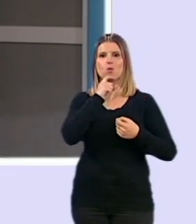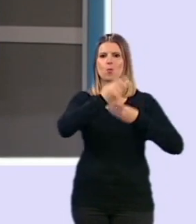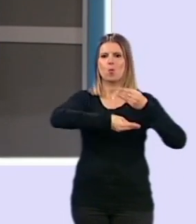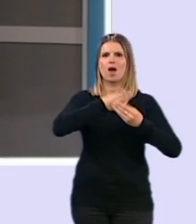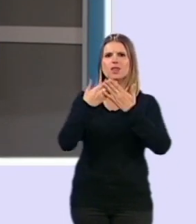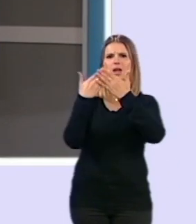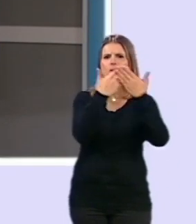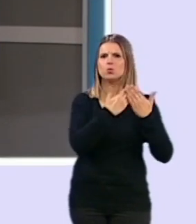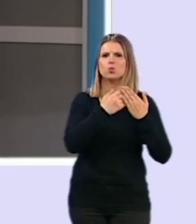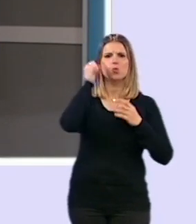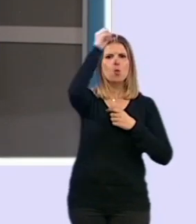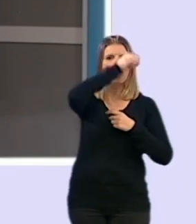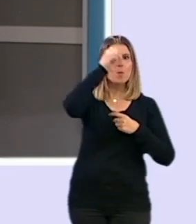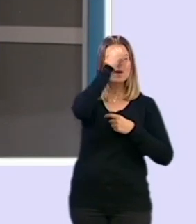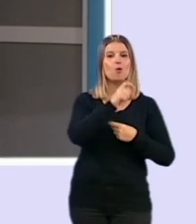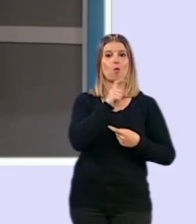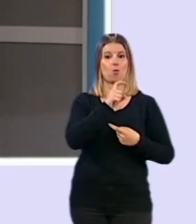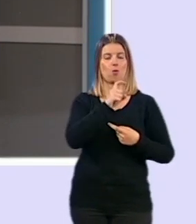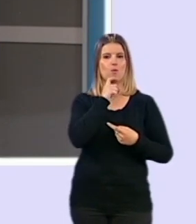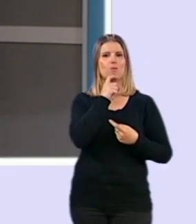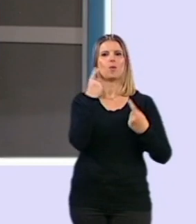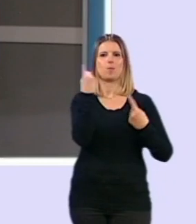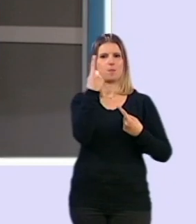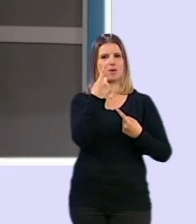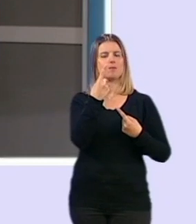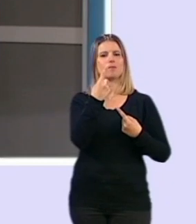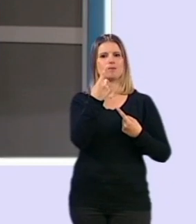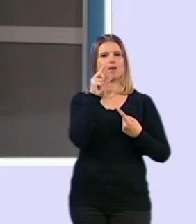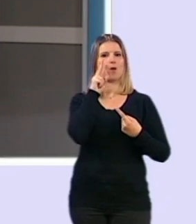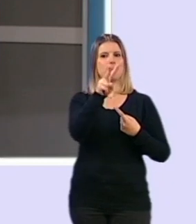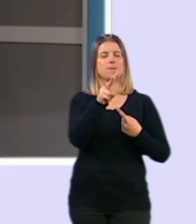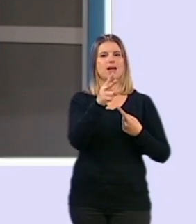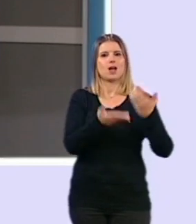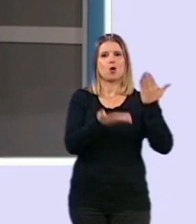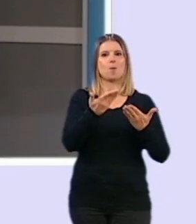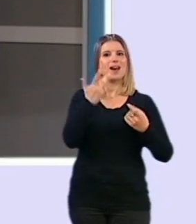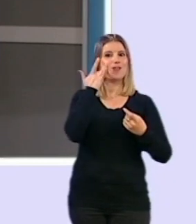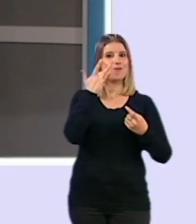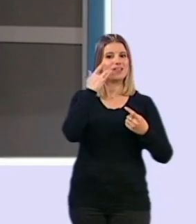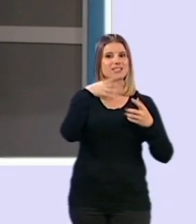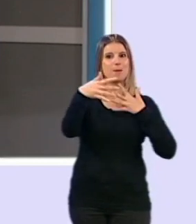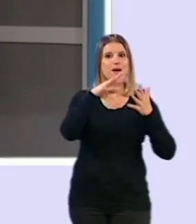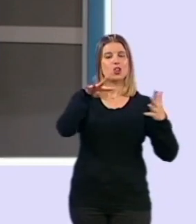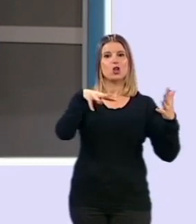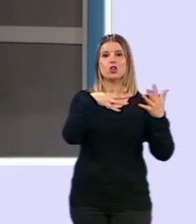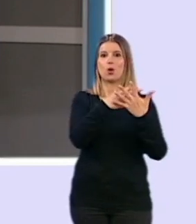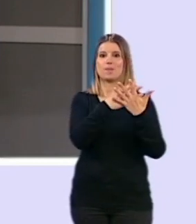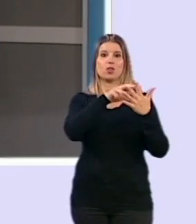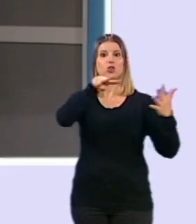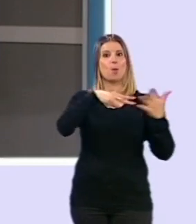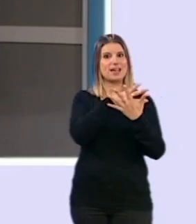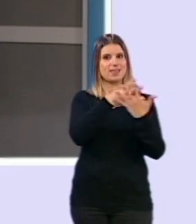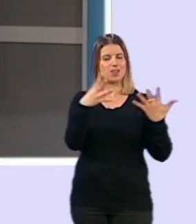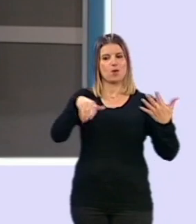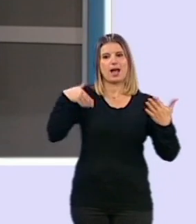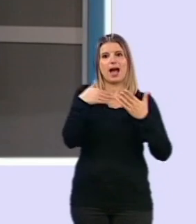y esta valoración, han tomado primero las referentes de marzo del año 2019 y hasta el día 16 de abril, que se ha cerrado